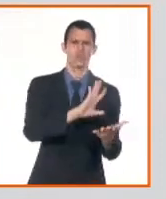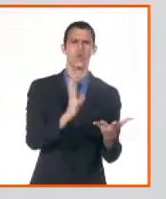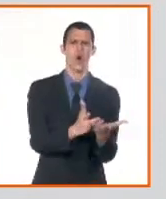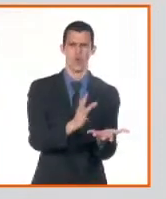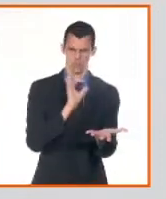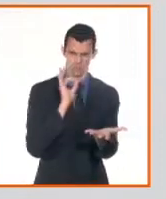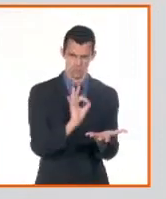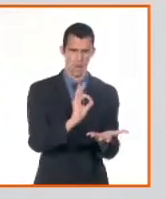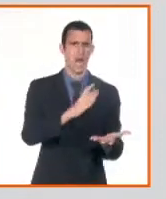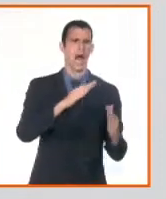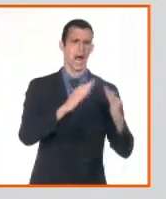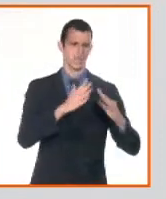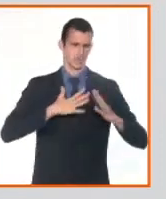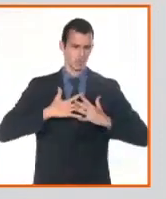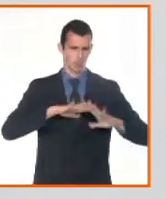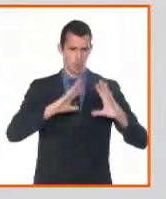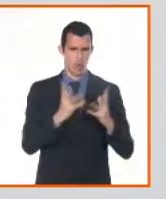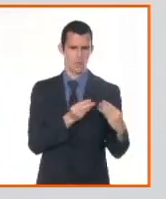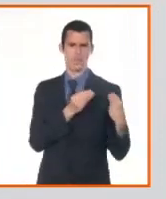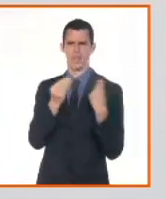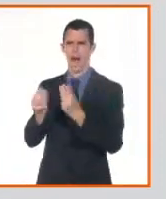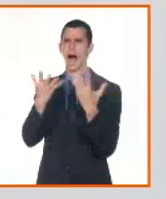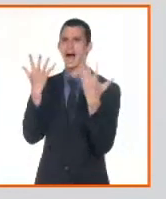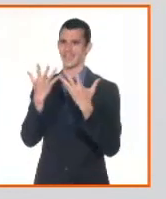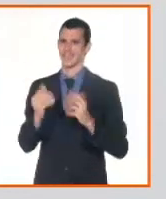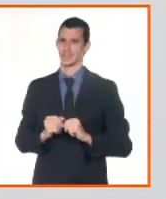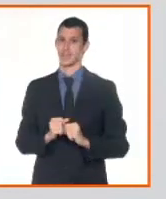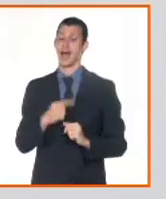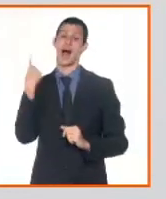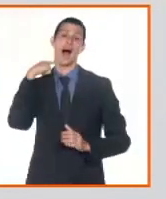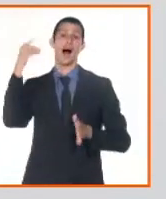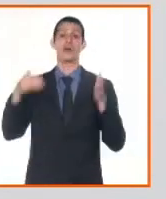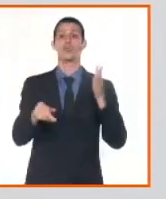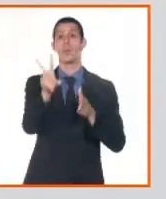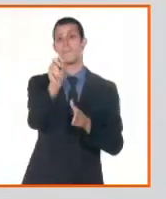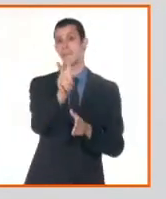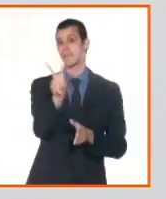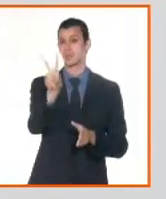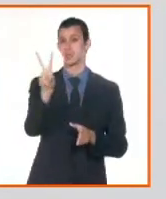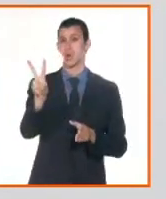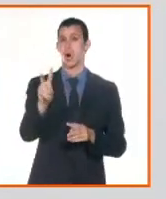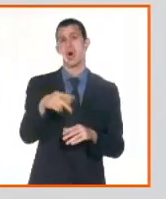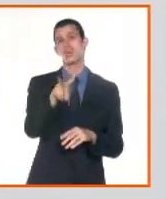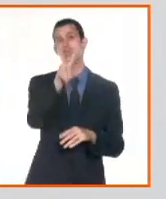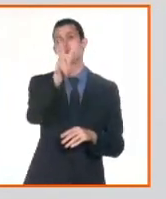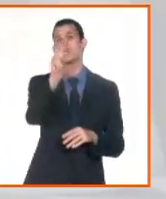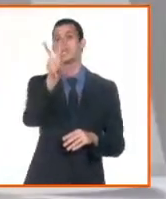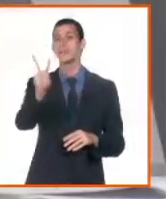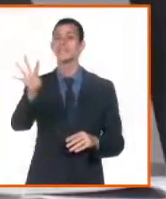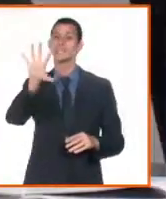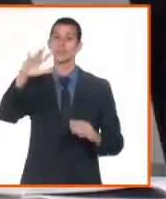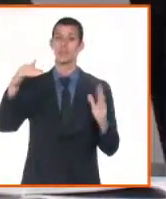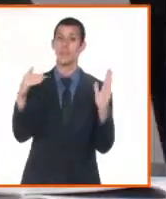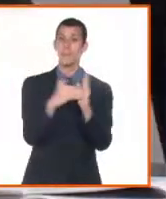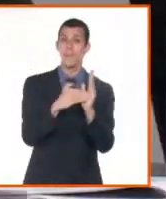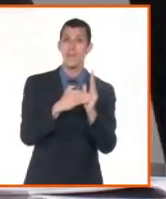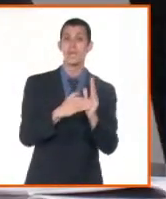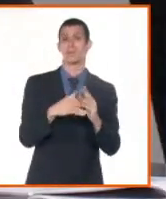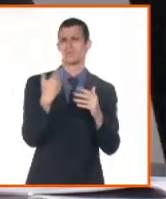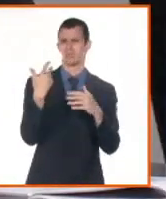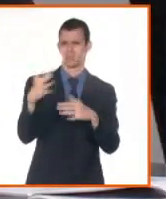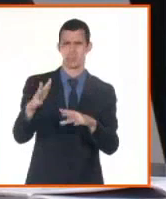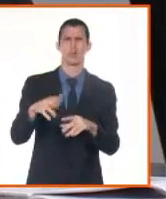se practicaron 225.328 inscripciones y de ellas